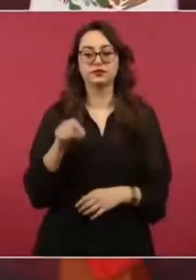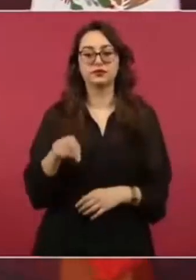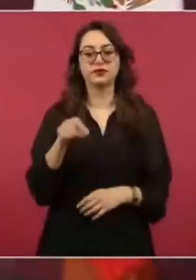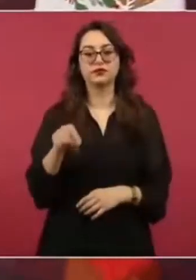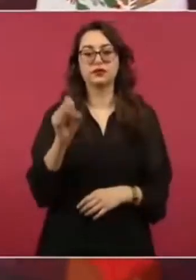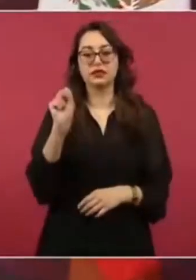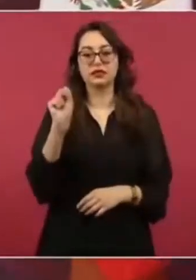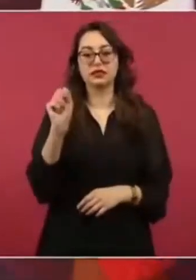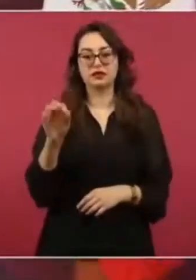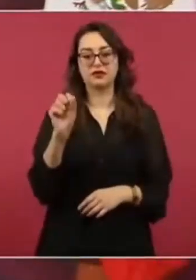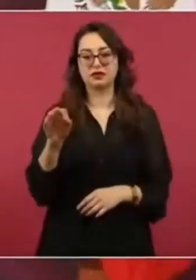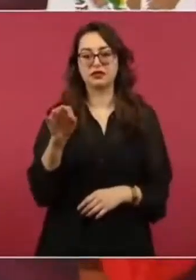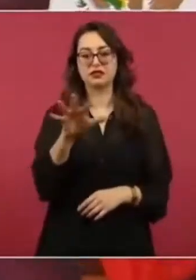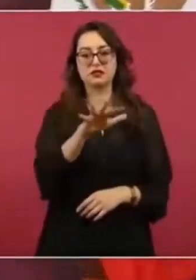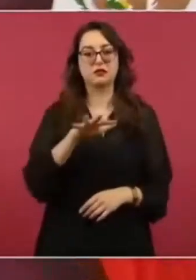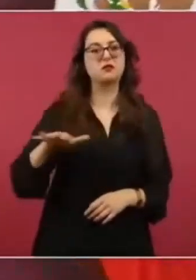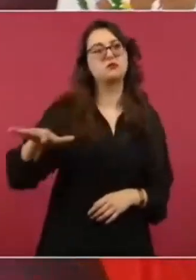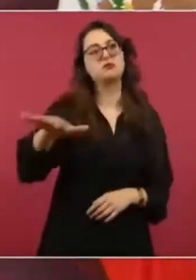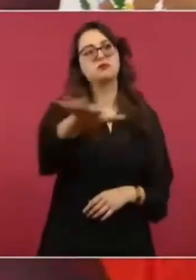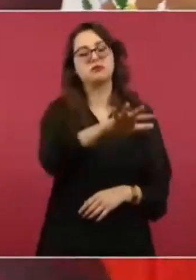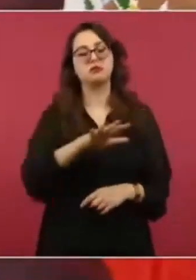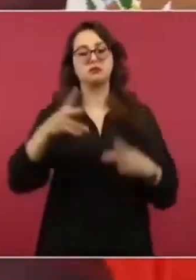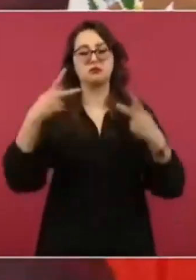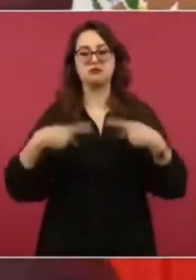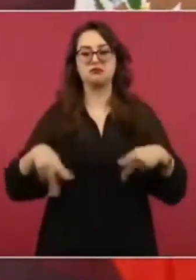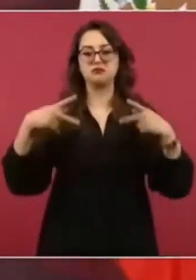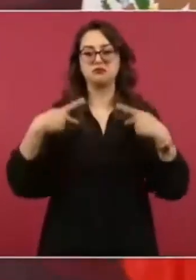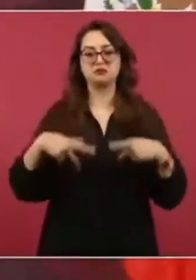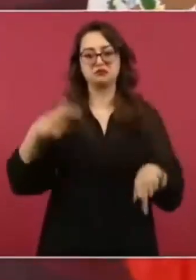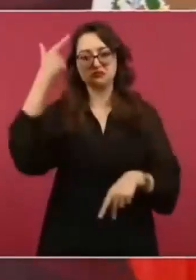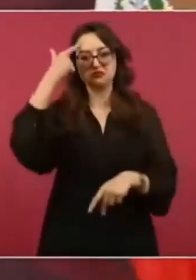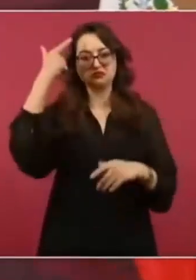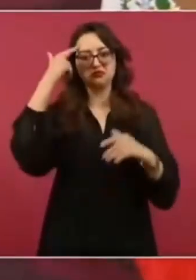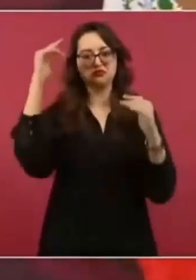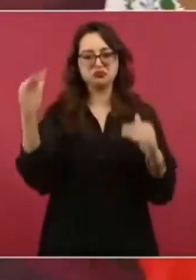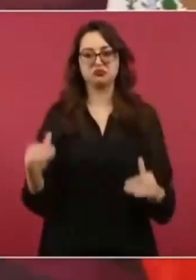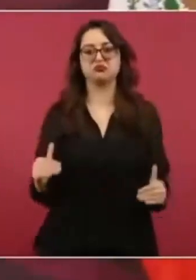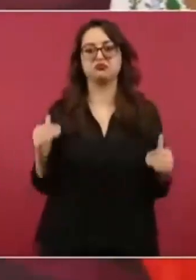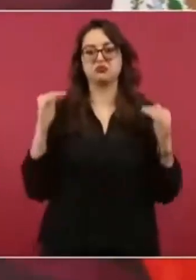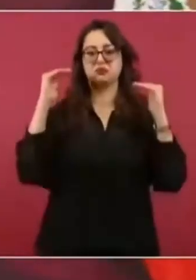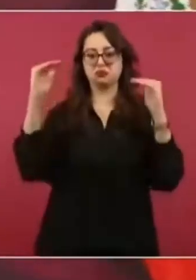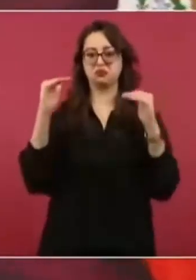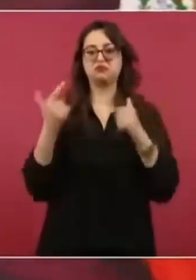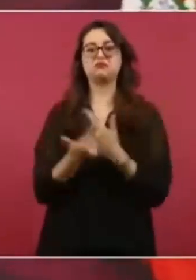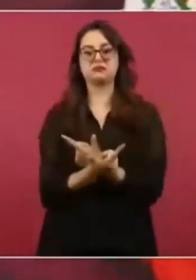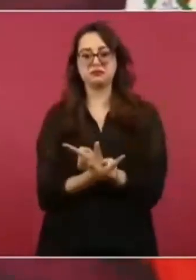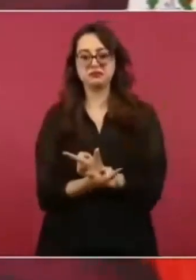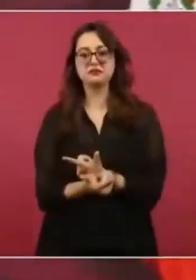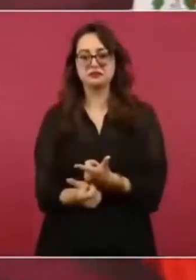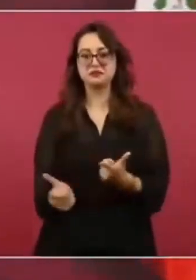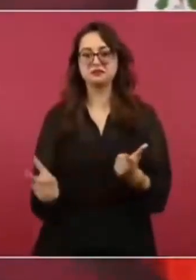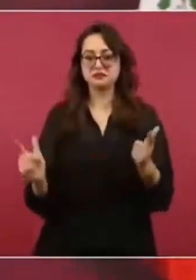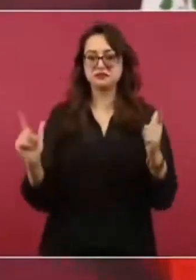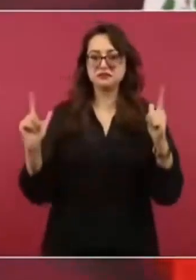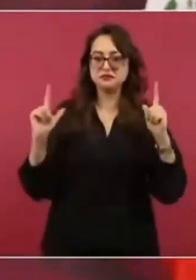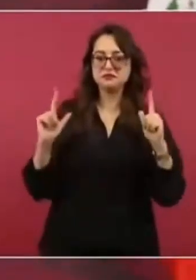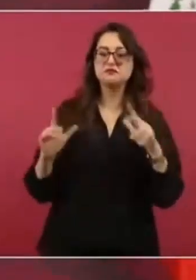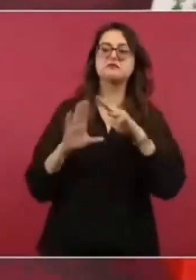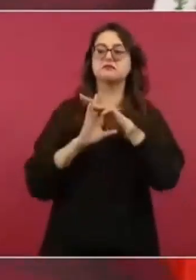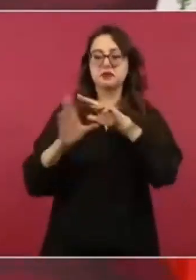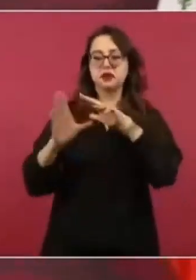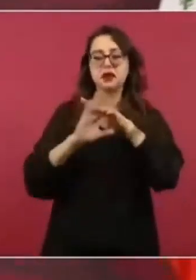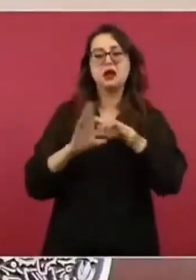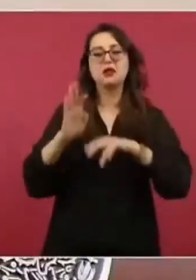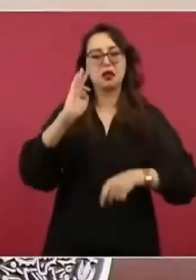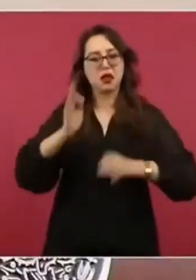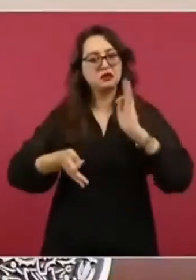es una de las sociedades más libres y fraternas con los migrantes.